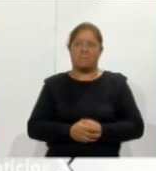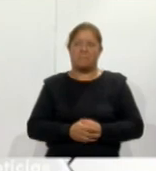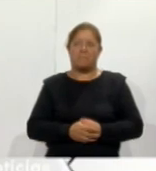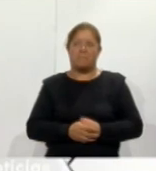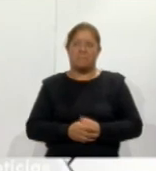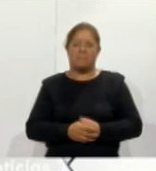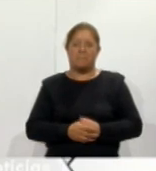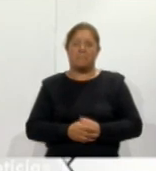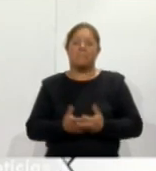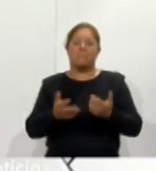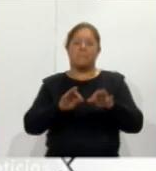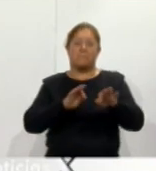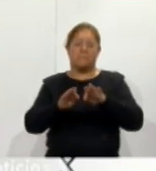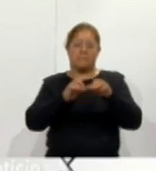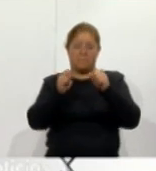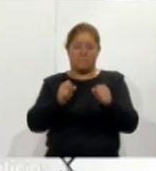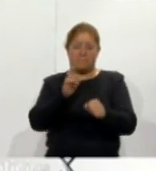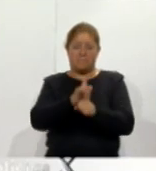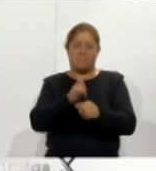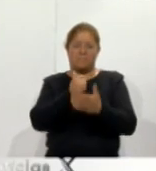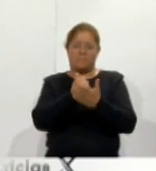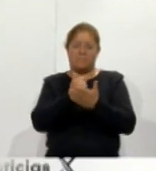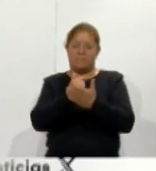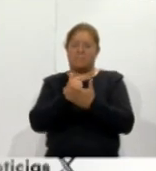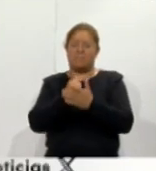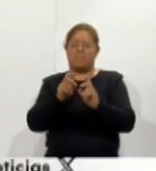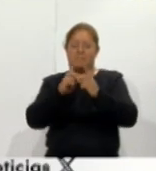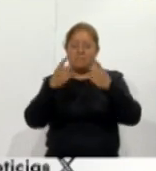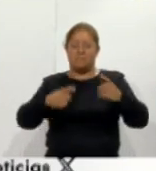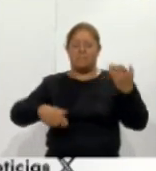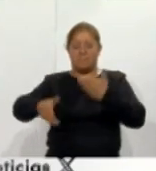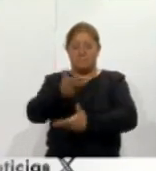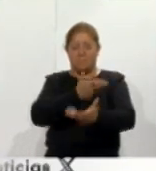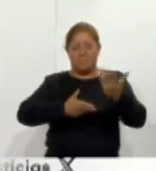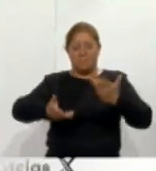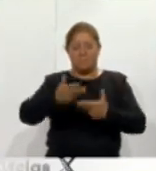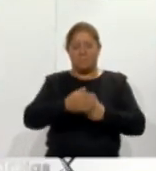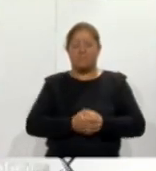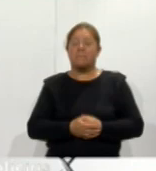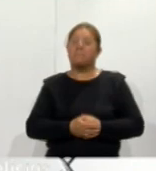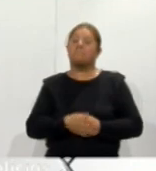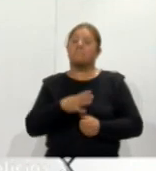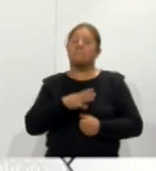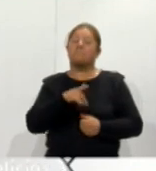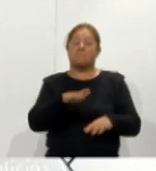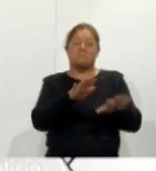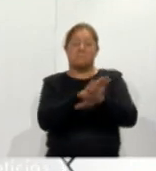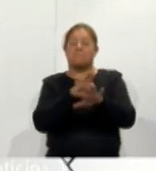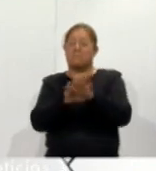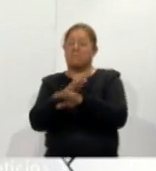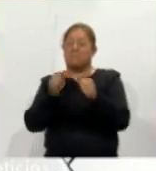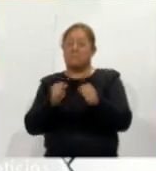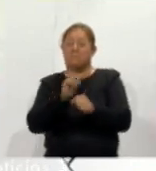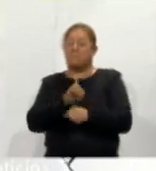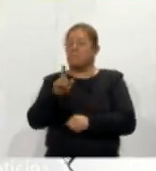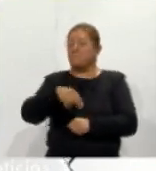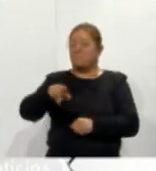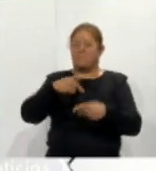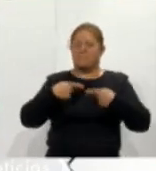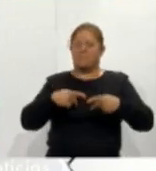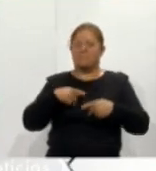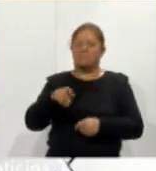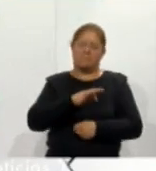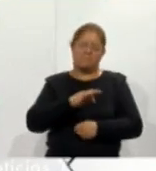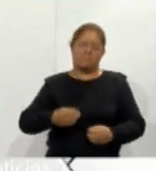el trabajo social ayuda al desarrollo de relaciones humanas saludables fomenta los cambios sociales que permitan a las personas tener una